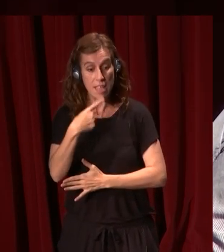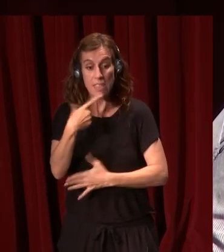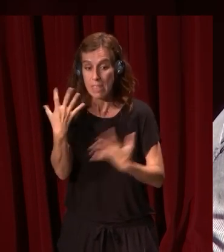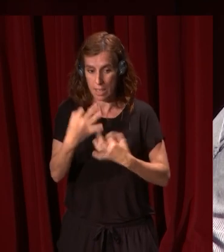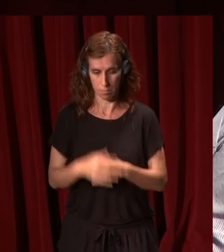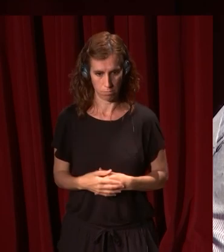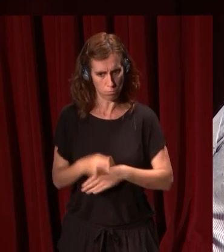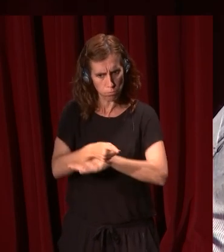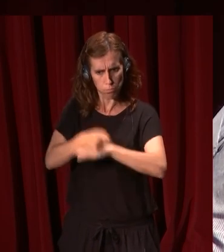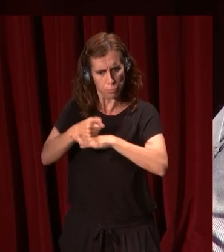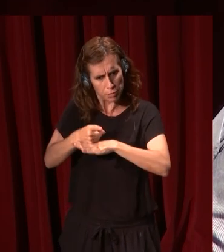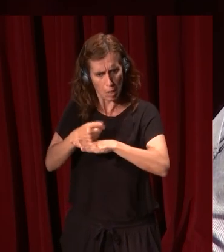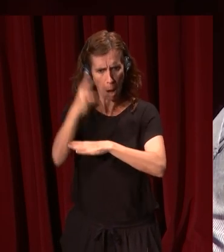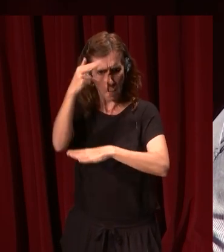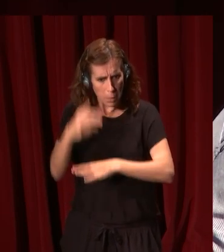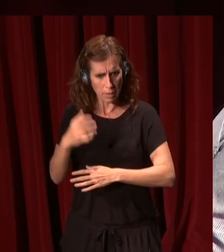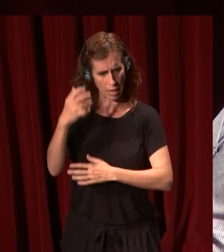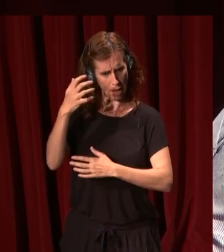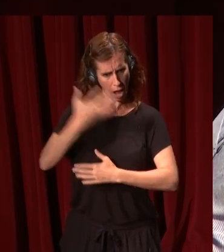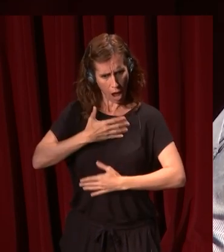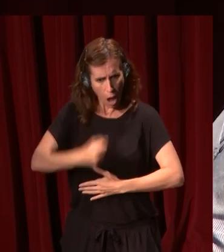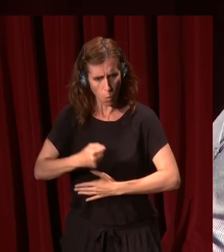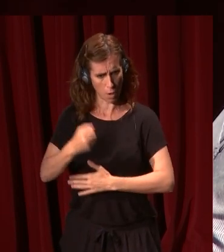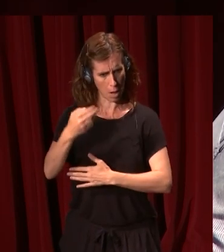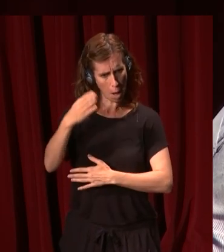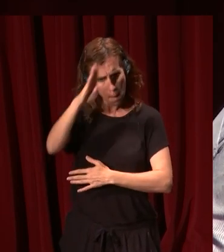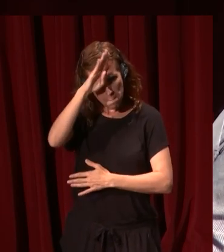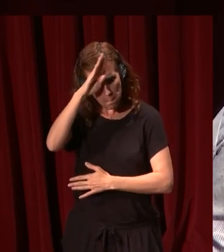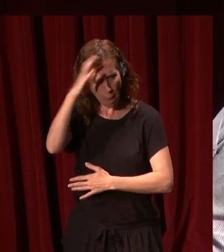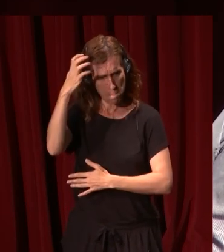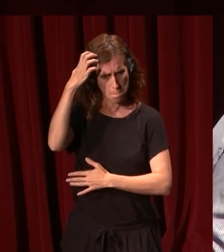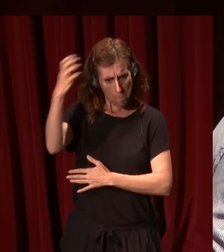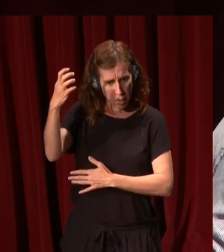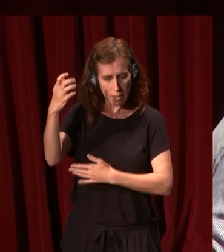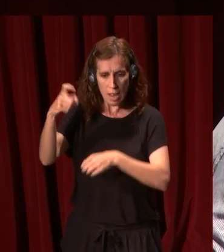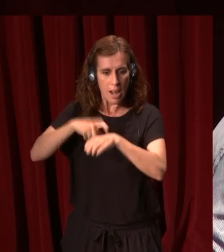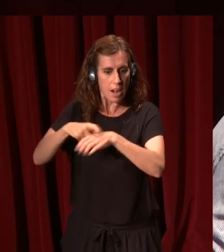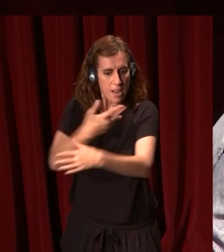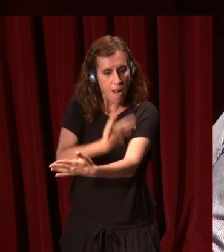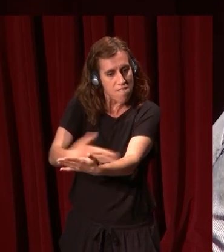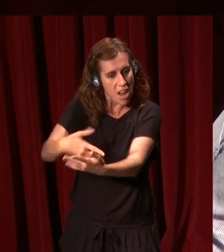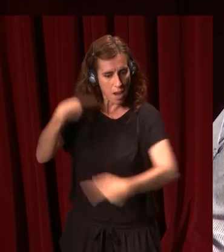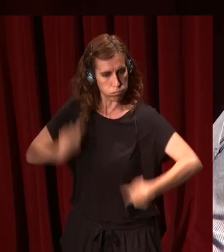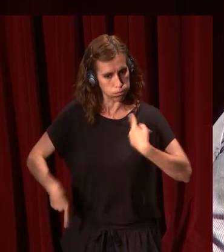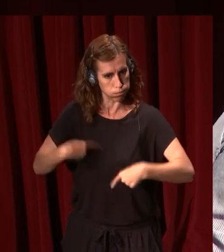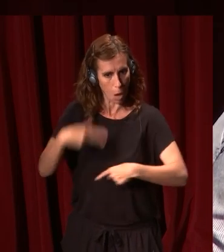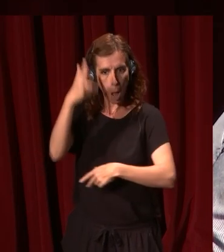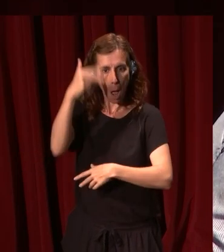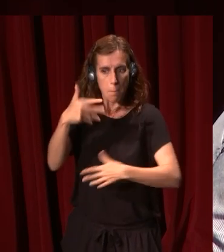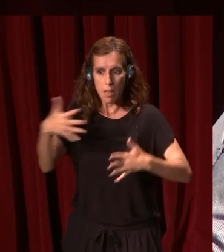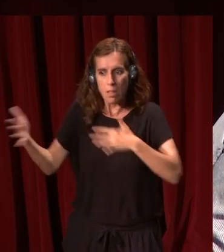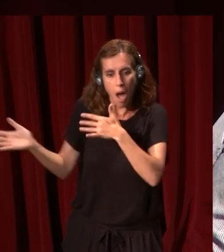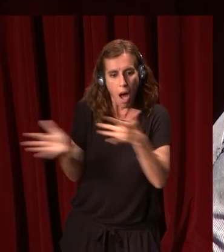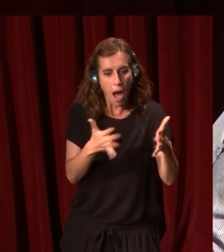Obligado a pintar reyes y papas y héroes, no pudo vencer la voluntad artística que la raza puso en sus venas. Y va y pinta el aire,